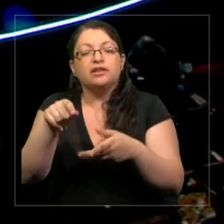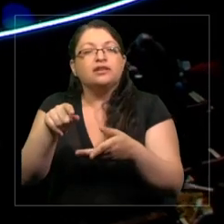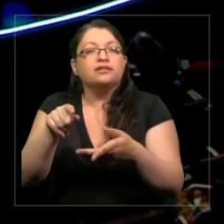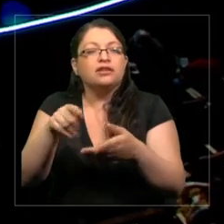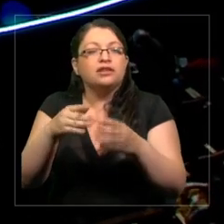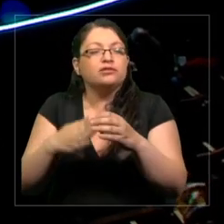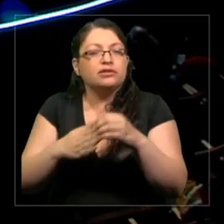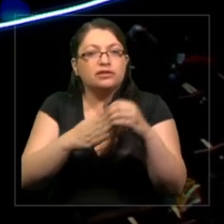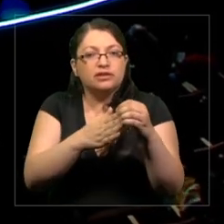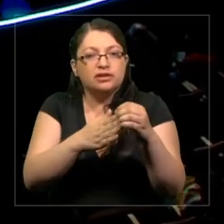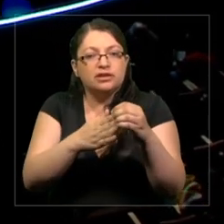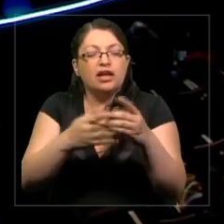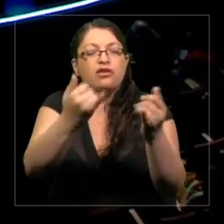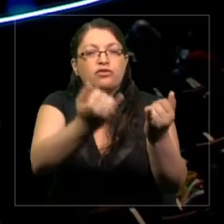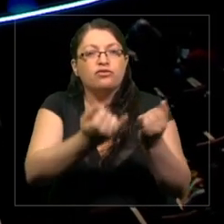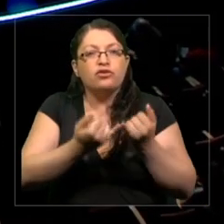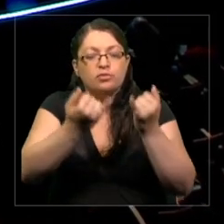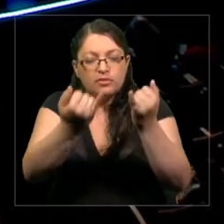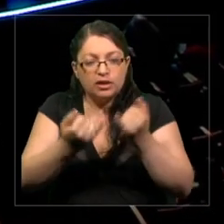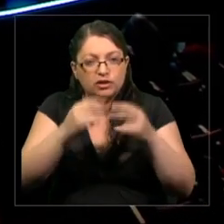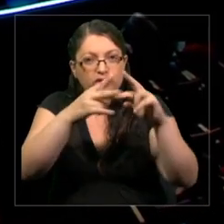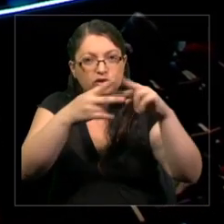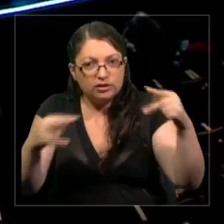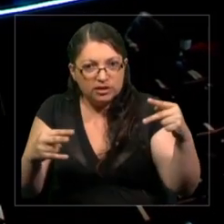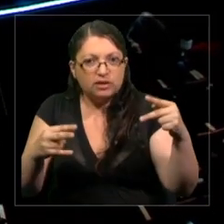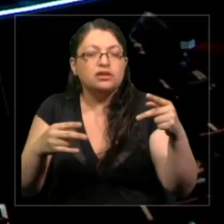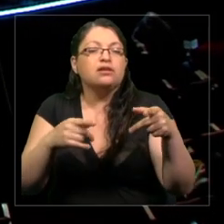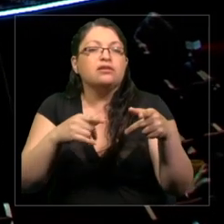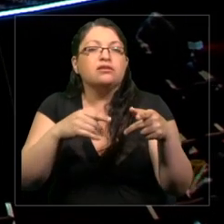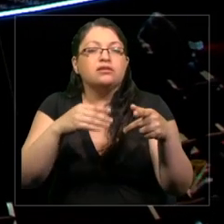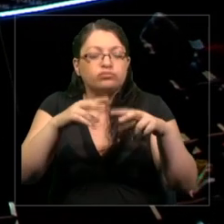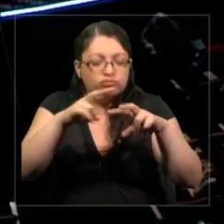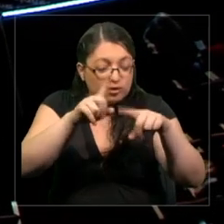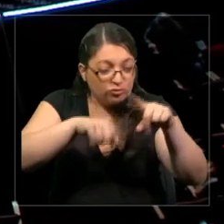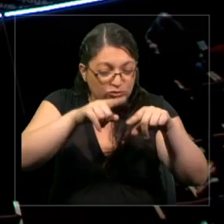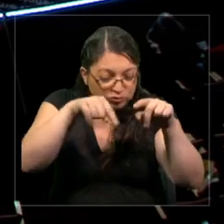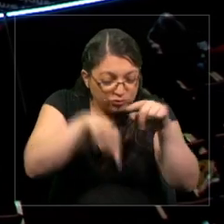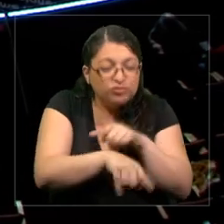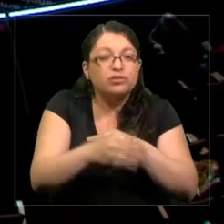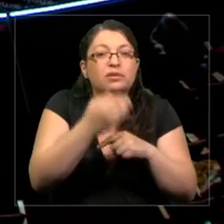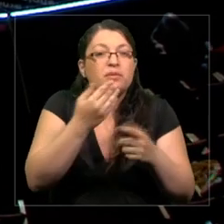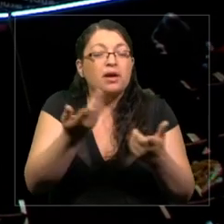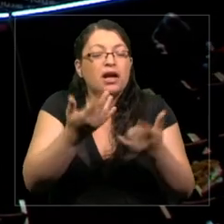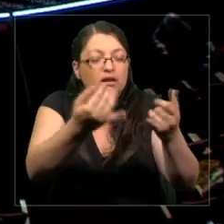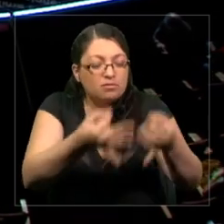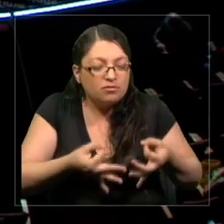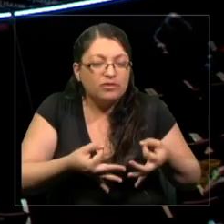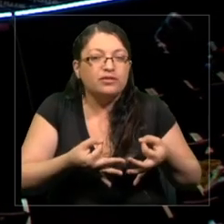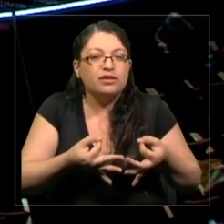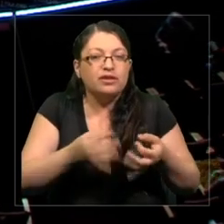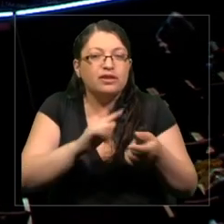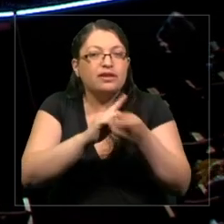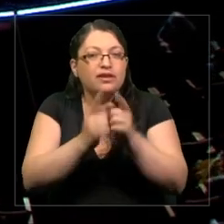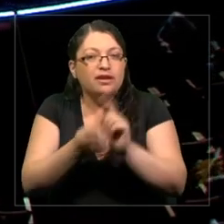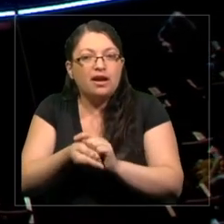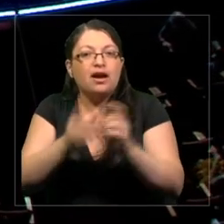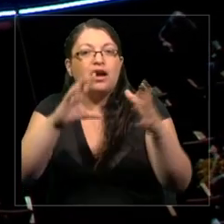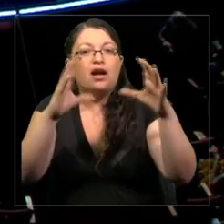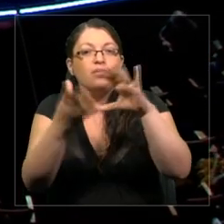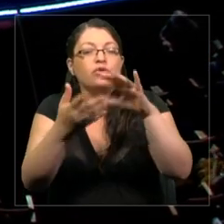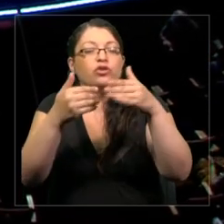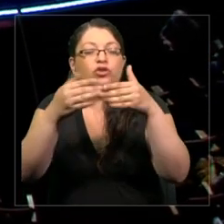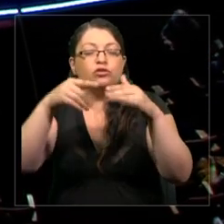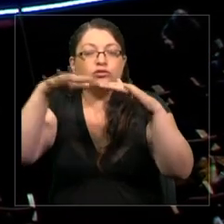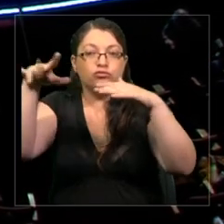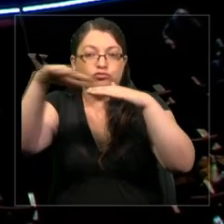morfológicos y geológicos para evaluar las tasas y modos de cambio de la biodiversidad en el mundo marino. Bienvenido.